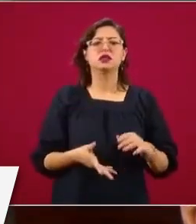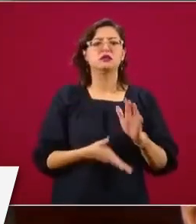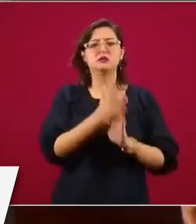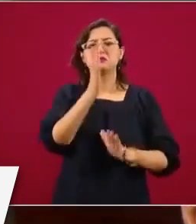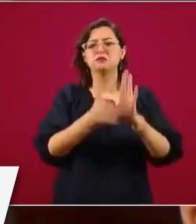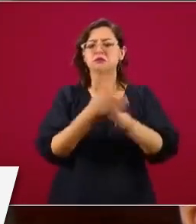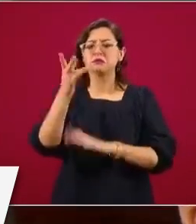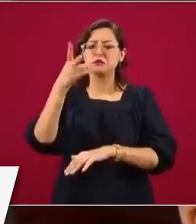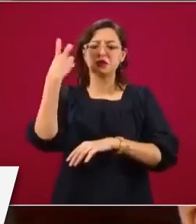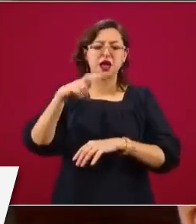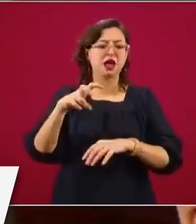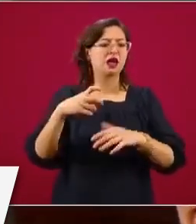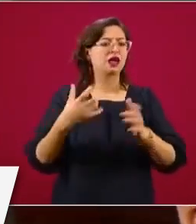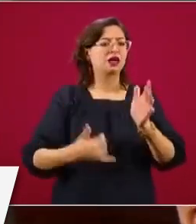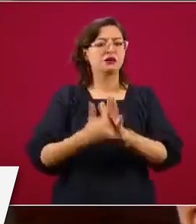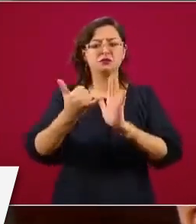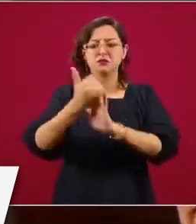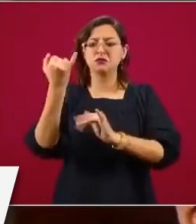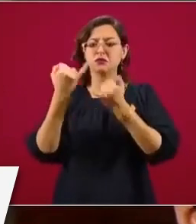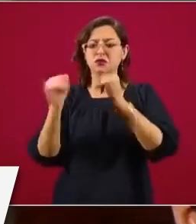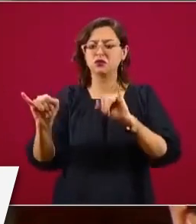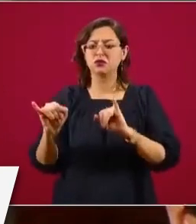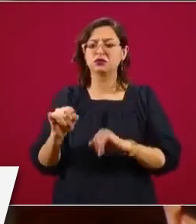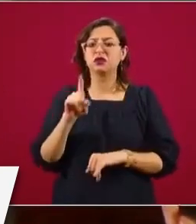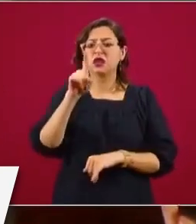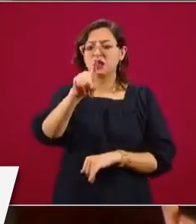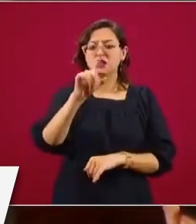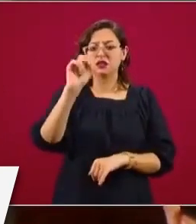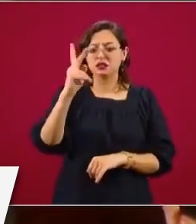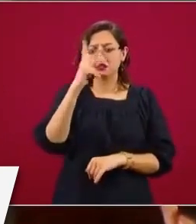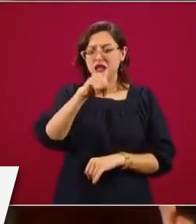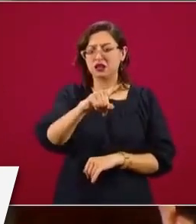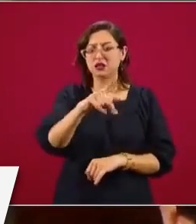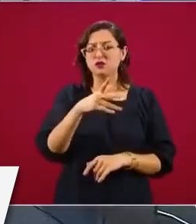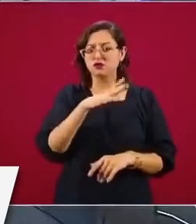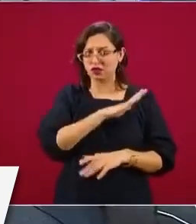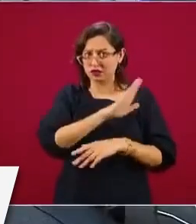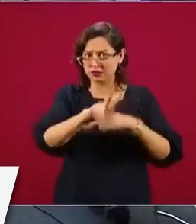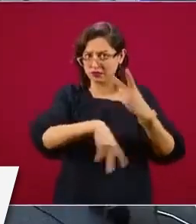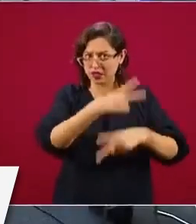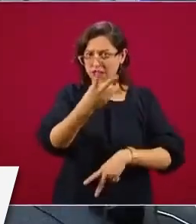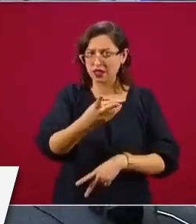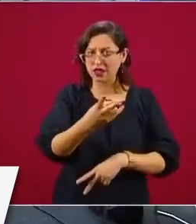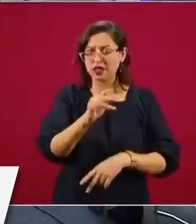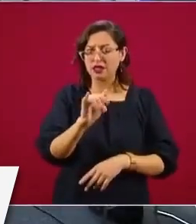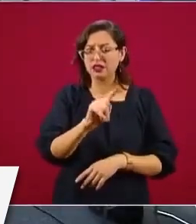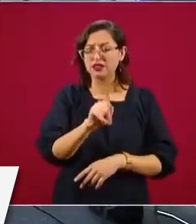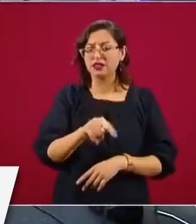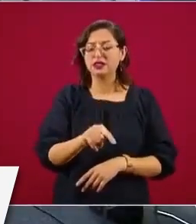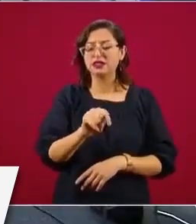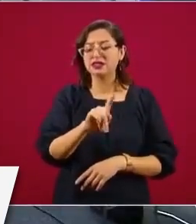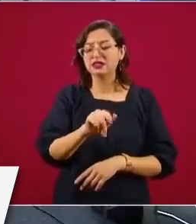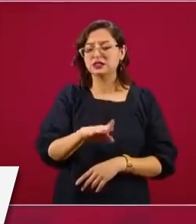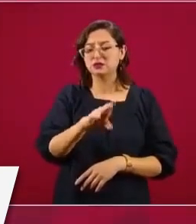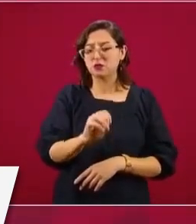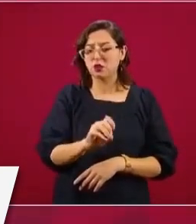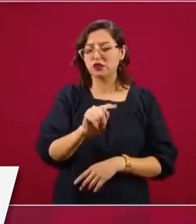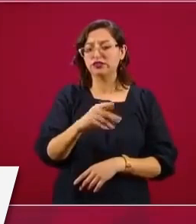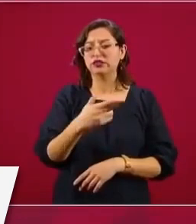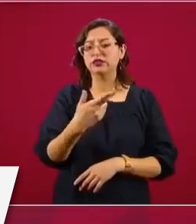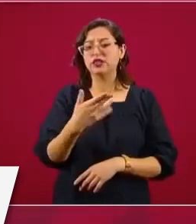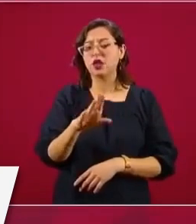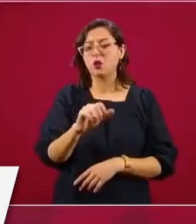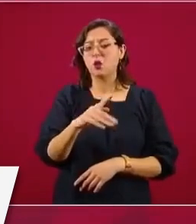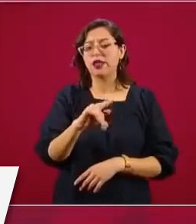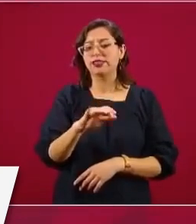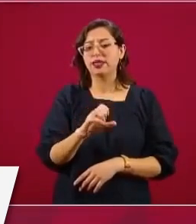¿Tiene pensado usted ir al corredor del Istmo de Tehuantepec? Sí, sí, tengo pensado. Cuando